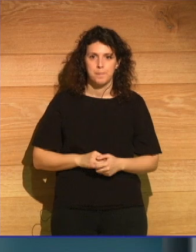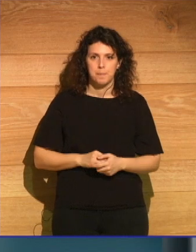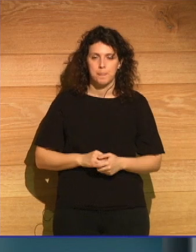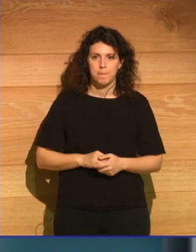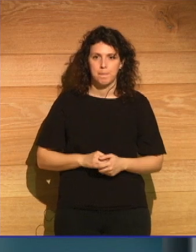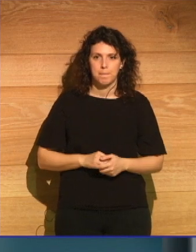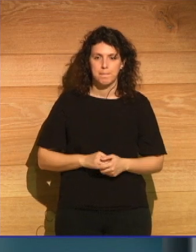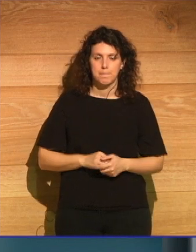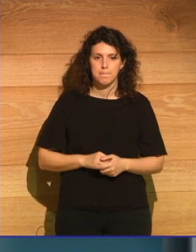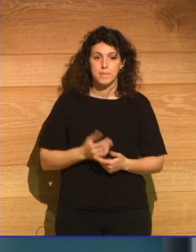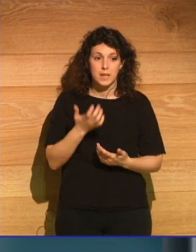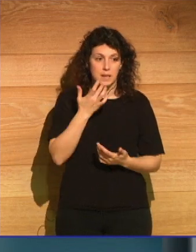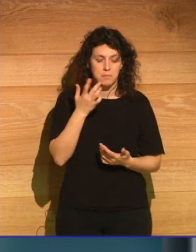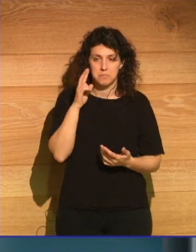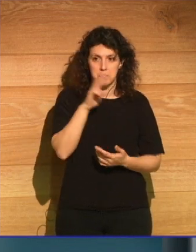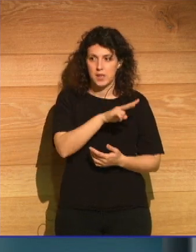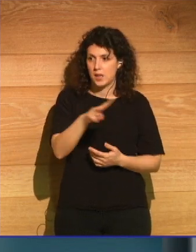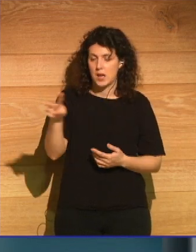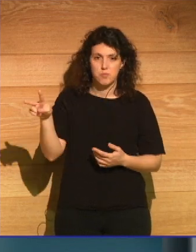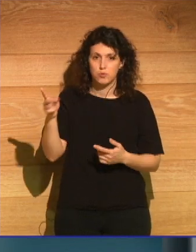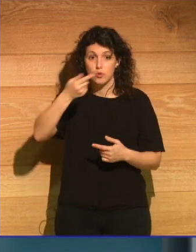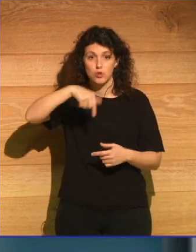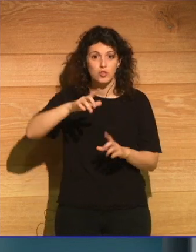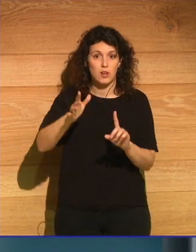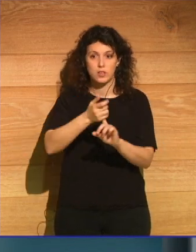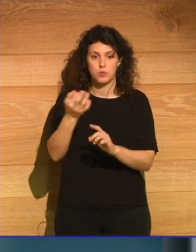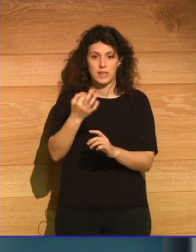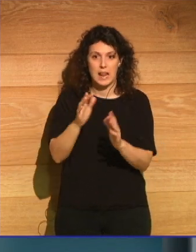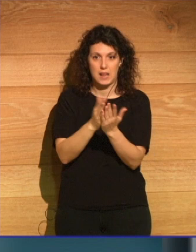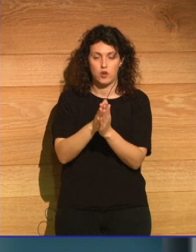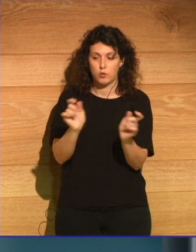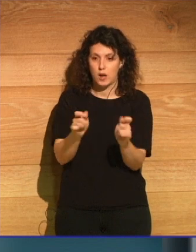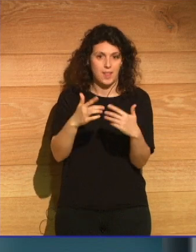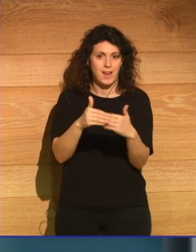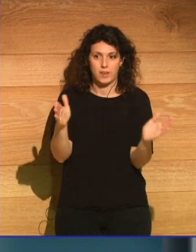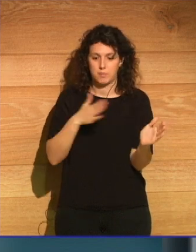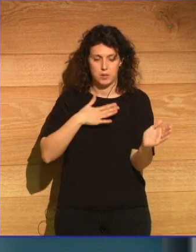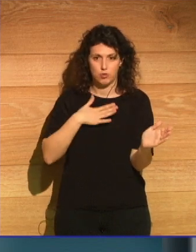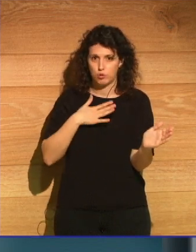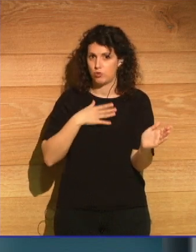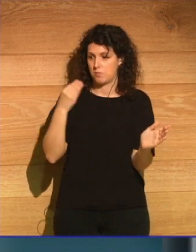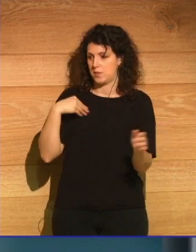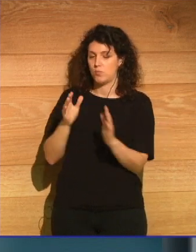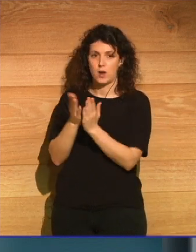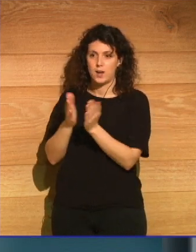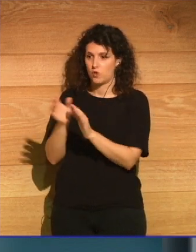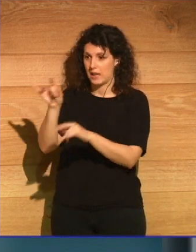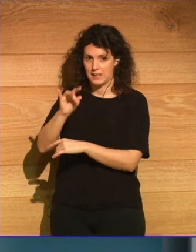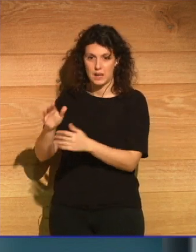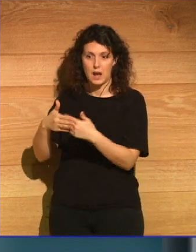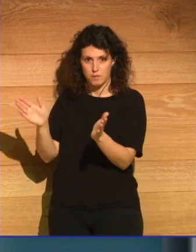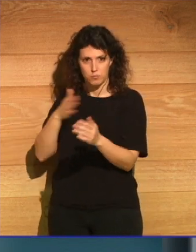Miremos donde miremos encontramos que el libro de la naturaleza está abierto para nosotros, igual que el libro de la tierra